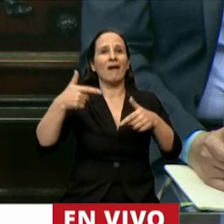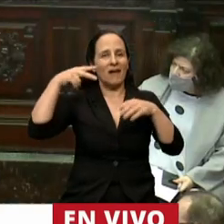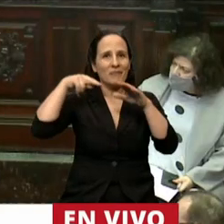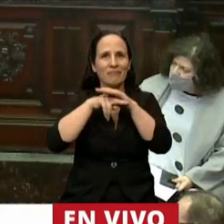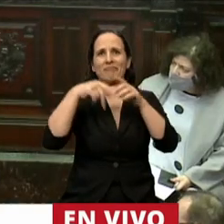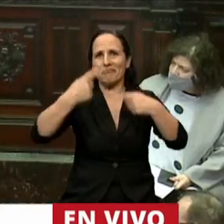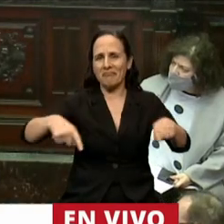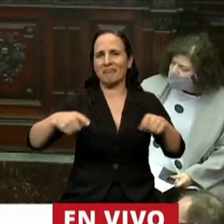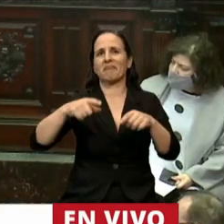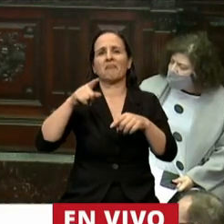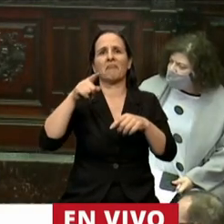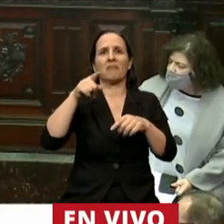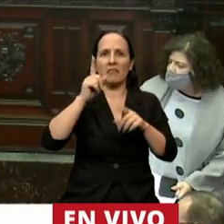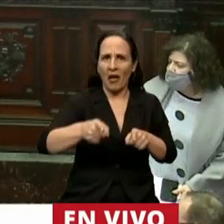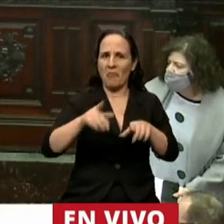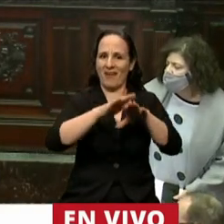y camas para internación.